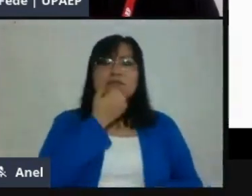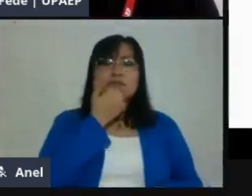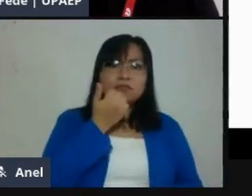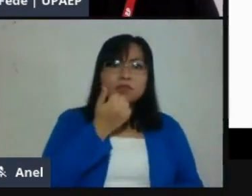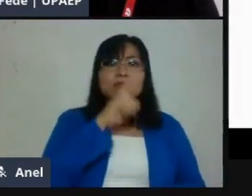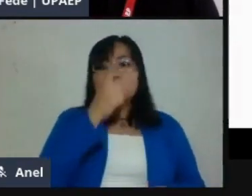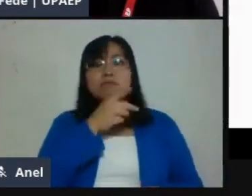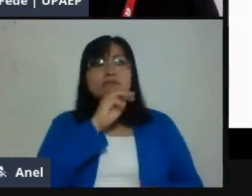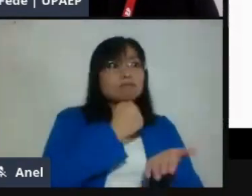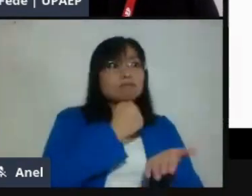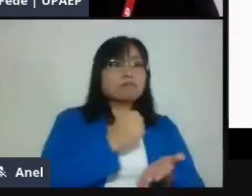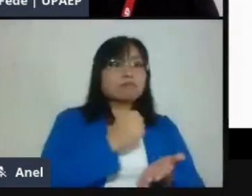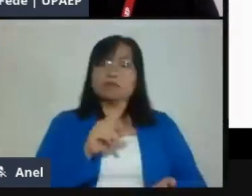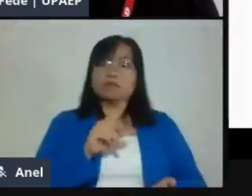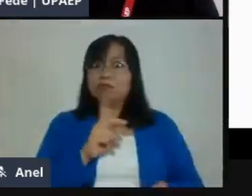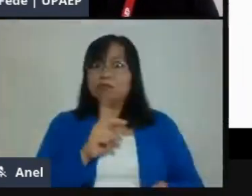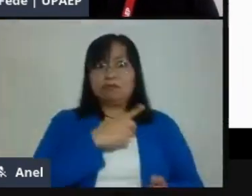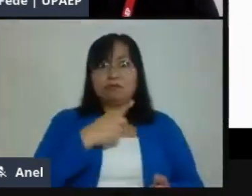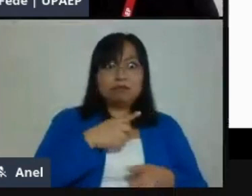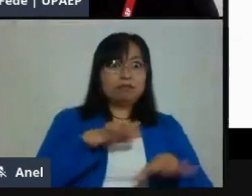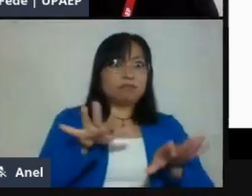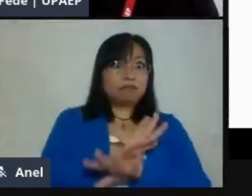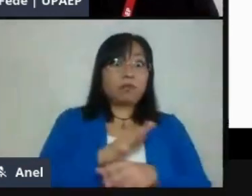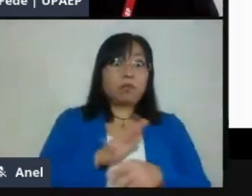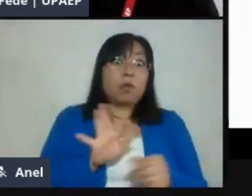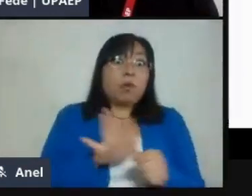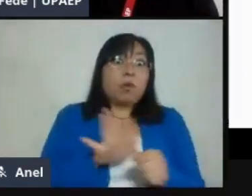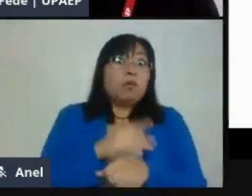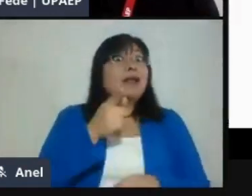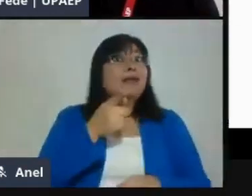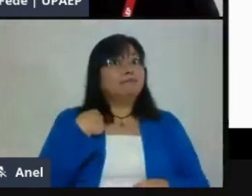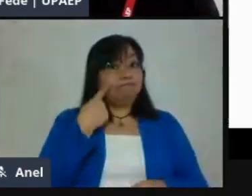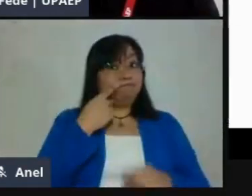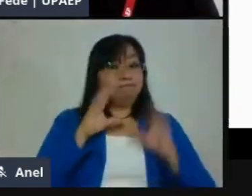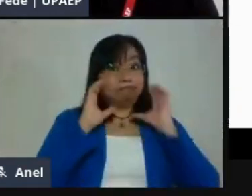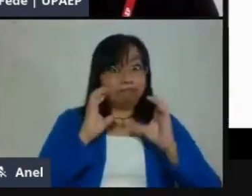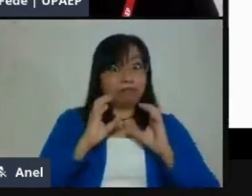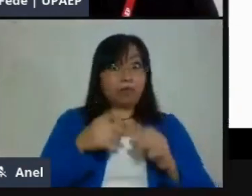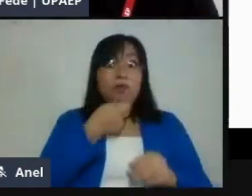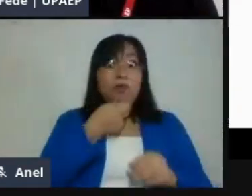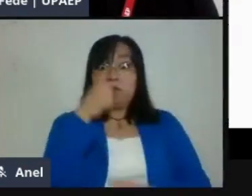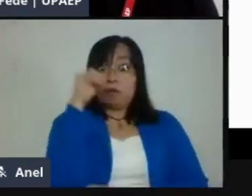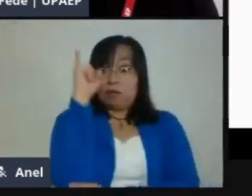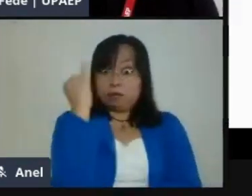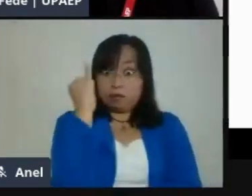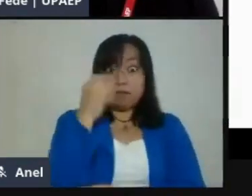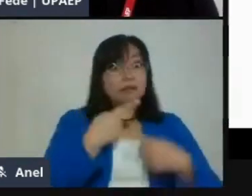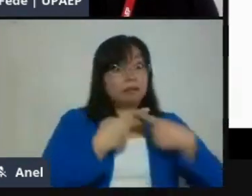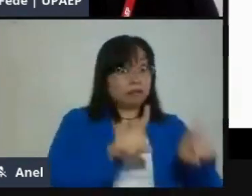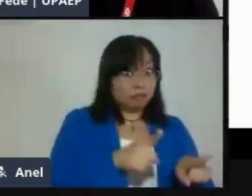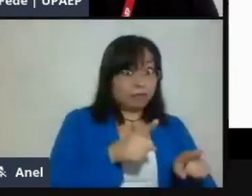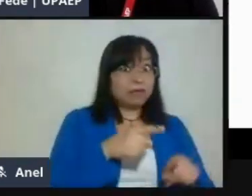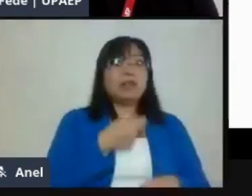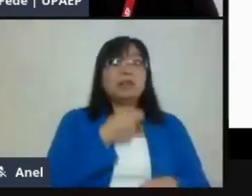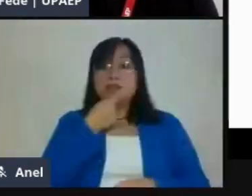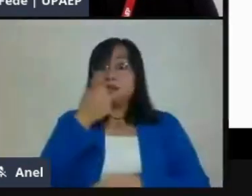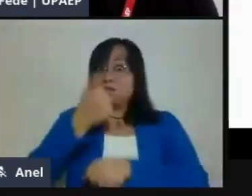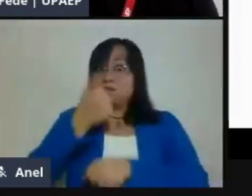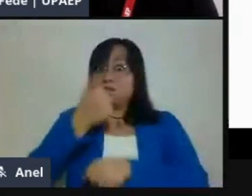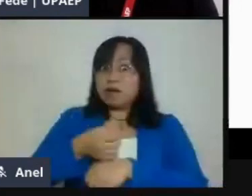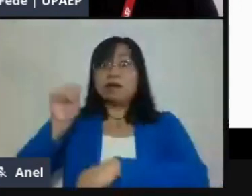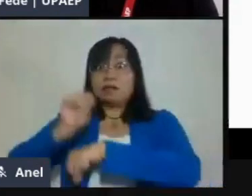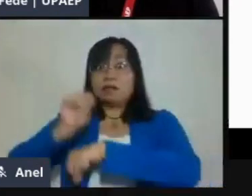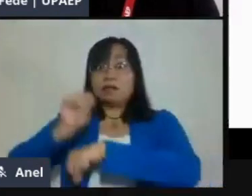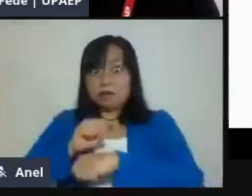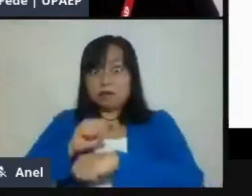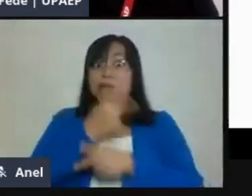primaria, que los de secundaria, que los de preparatoria, ¿no? También, ¿cuáles van a ser nuestras expectativas como maestros y como centro